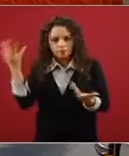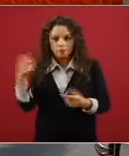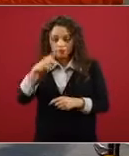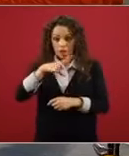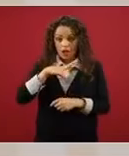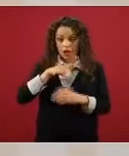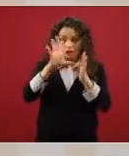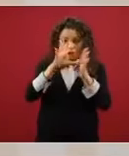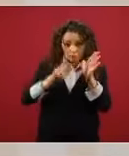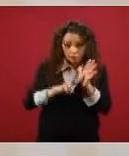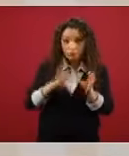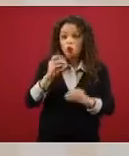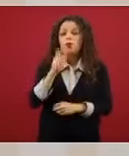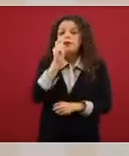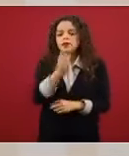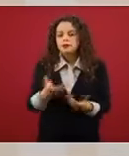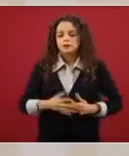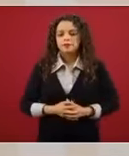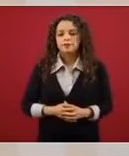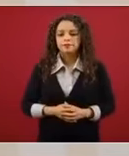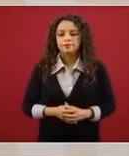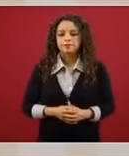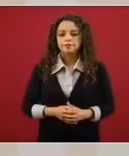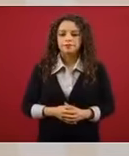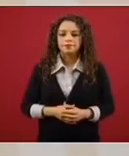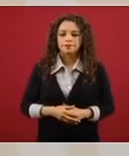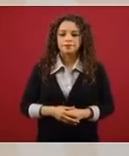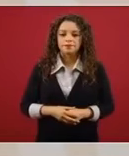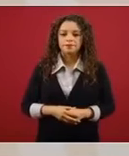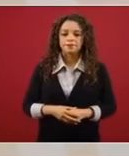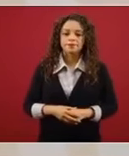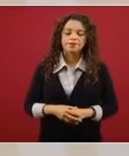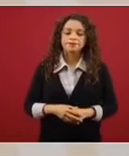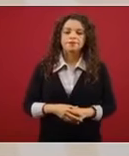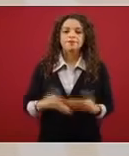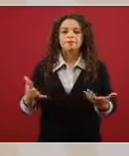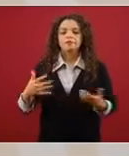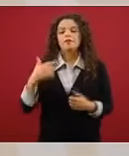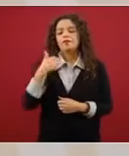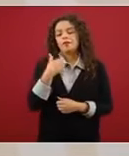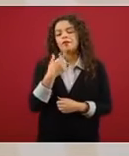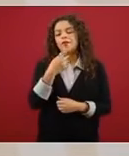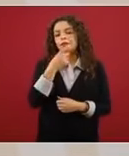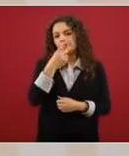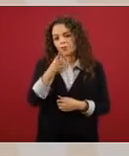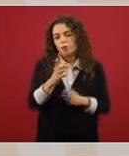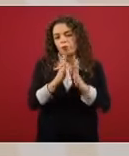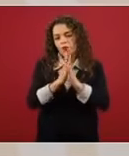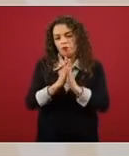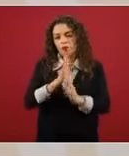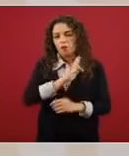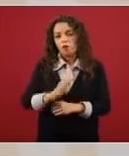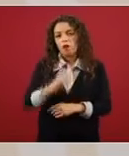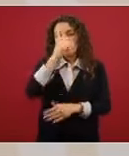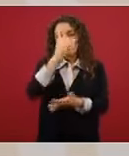para que más reporteras y reporteras pudieran trabajar en su